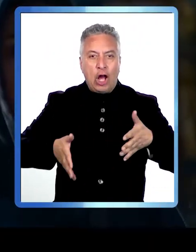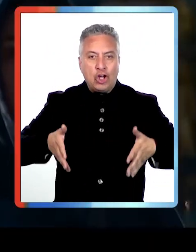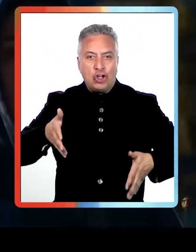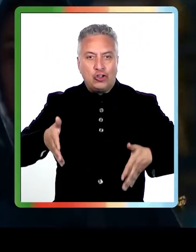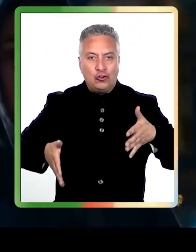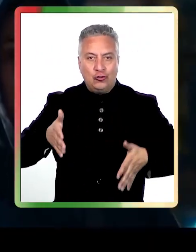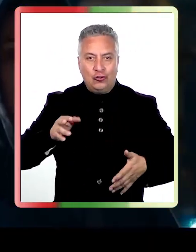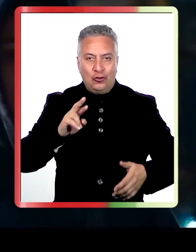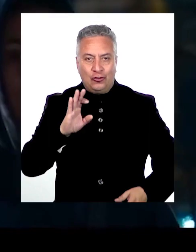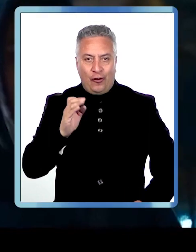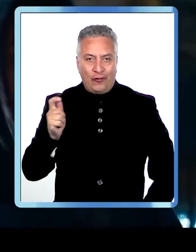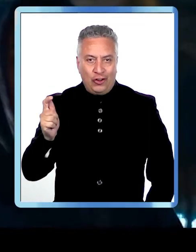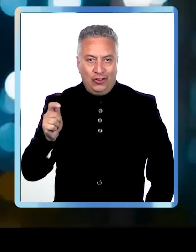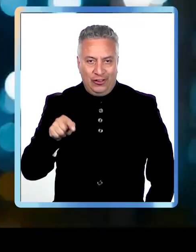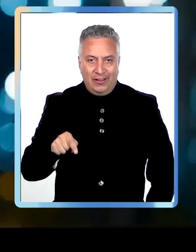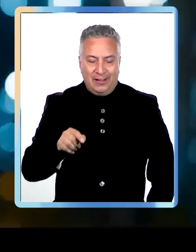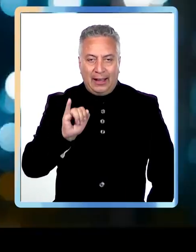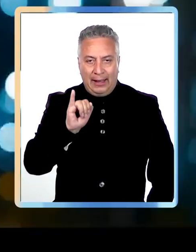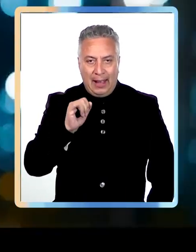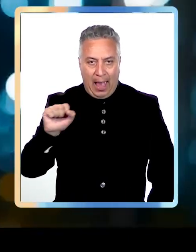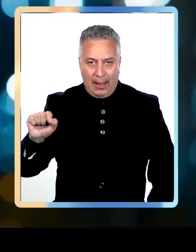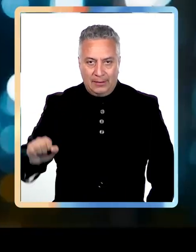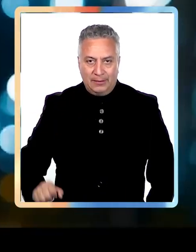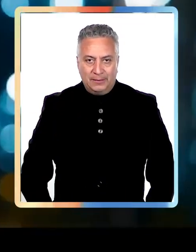¿Y si el mundo se terminara mañana, de verdad?